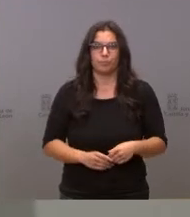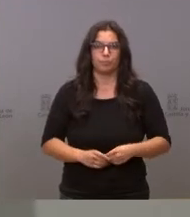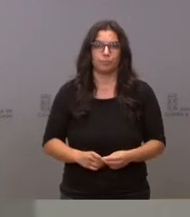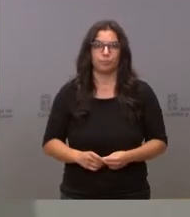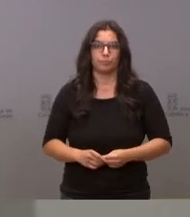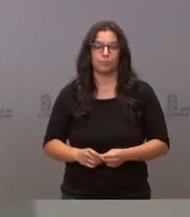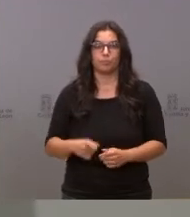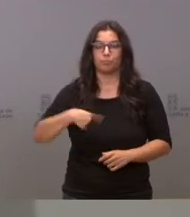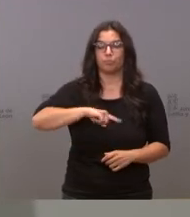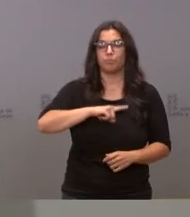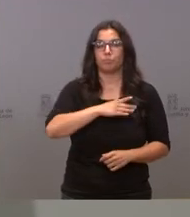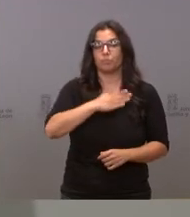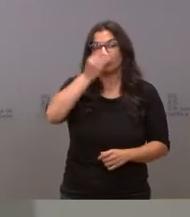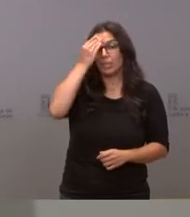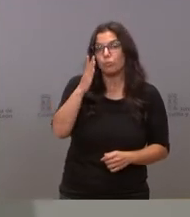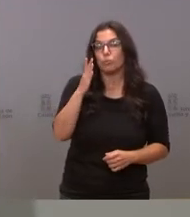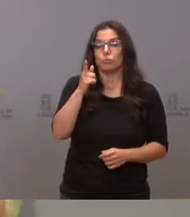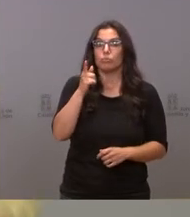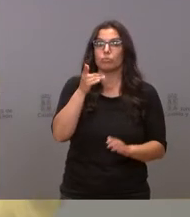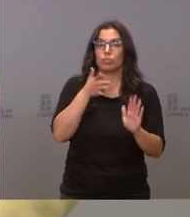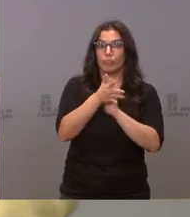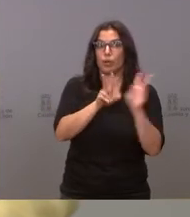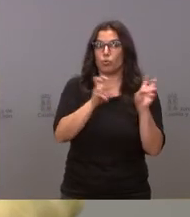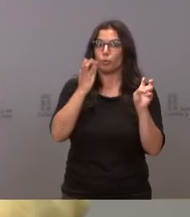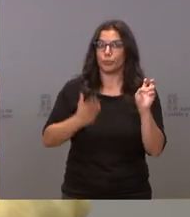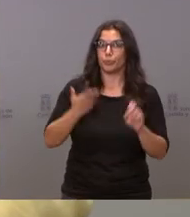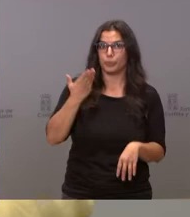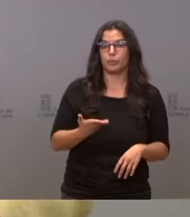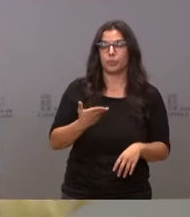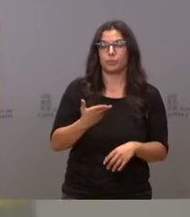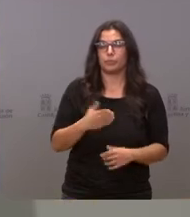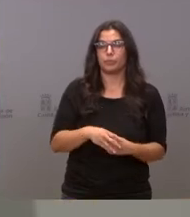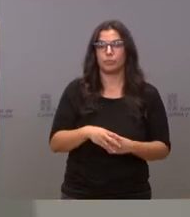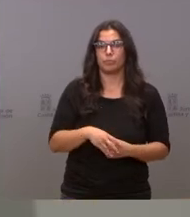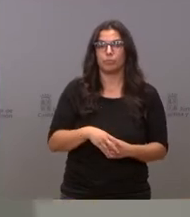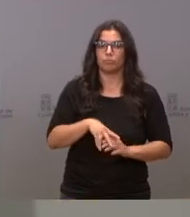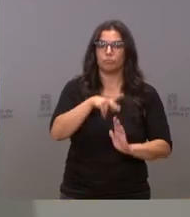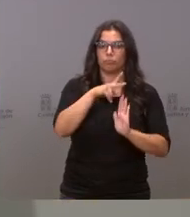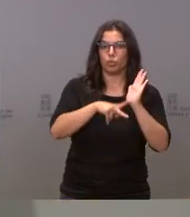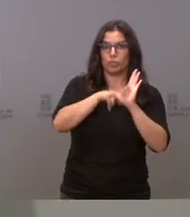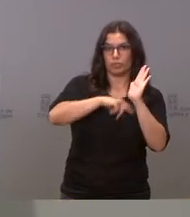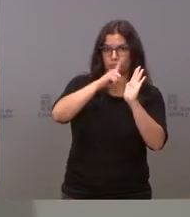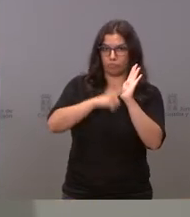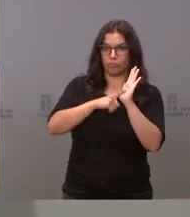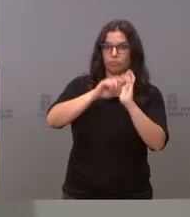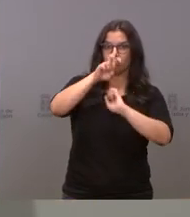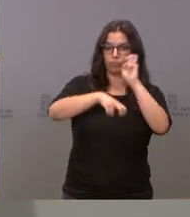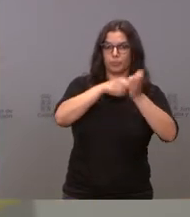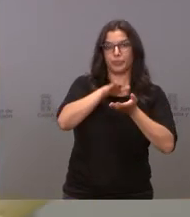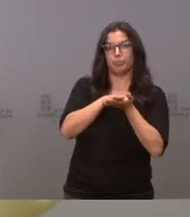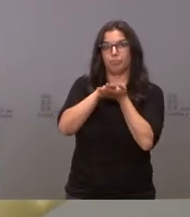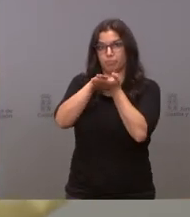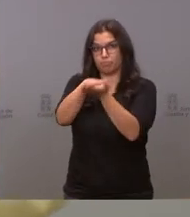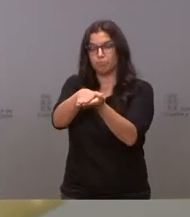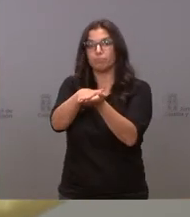Creemos que es una importante novedad, una importante novedad normativa. Esperamos que